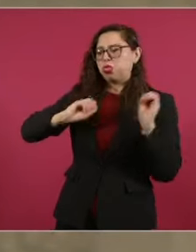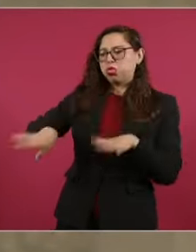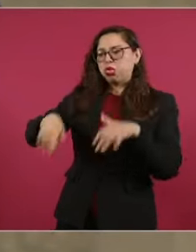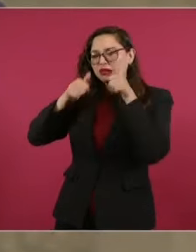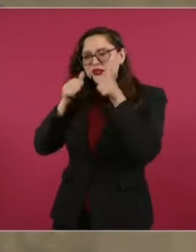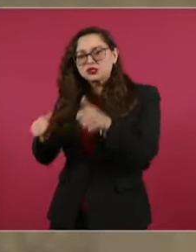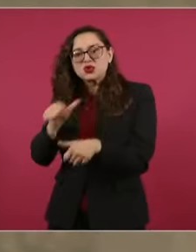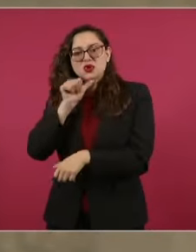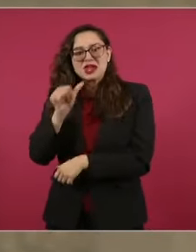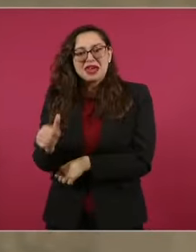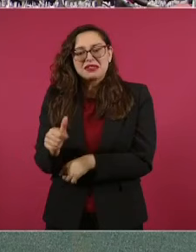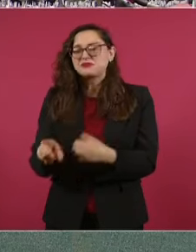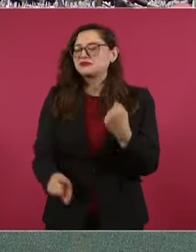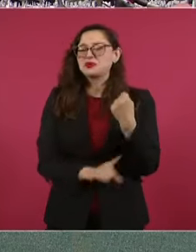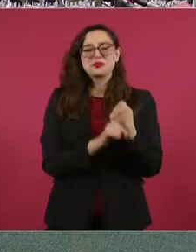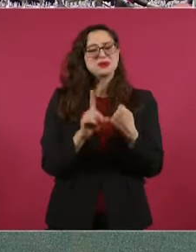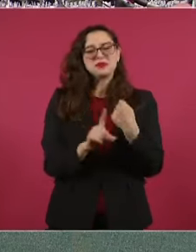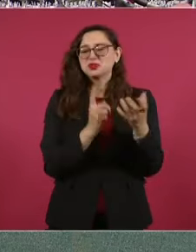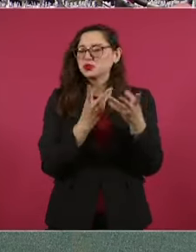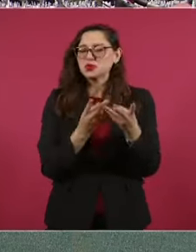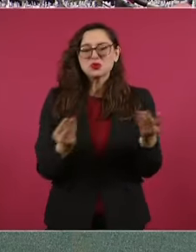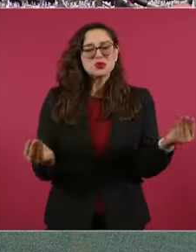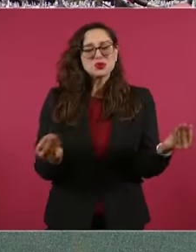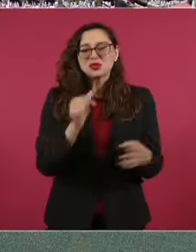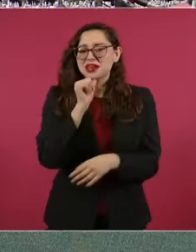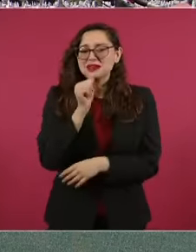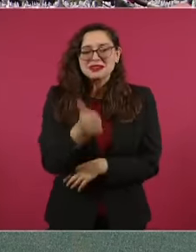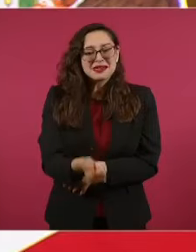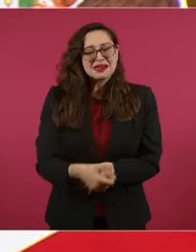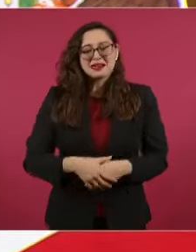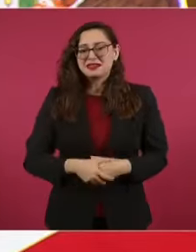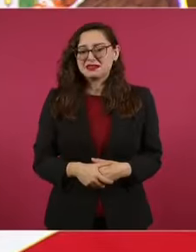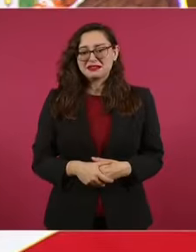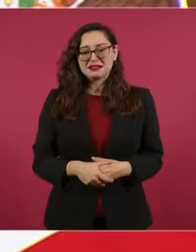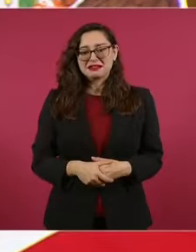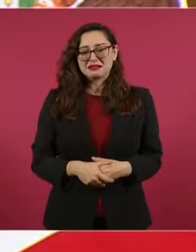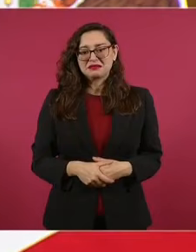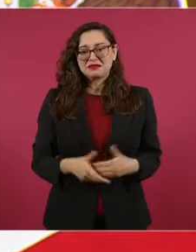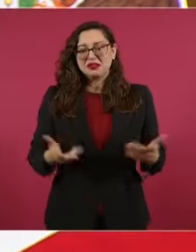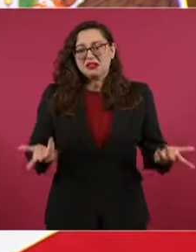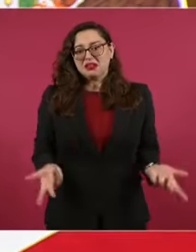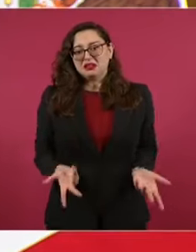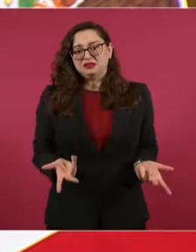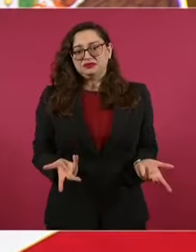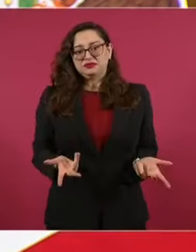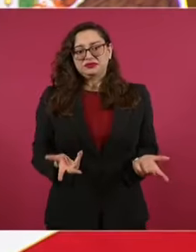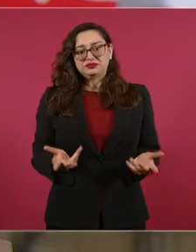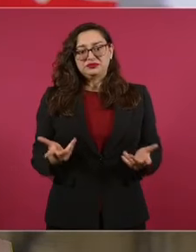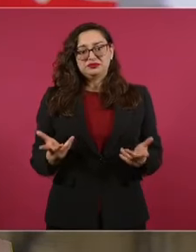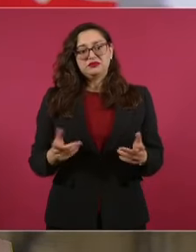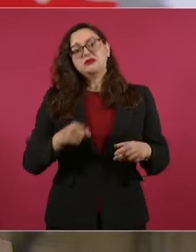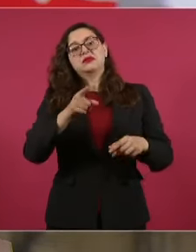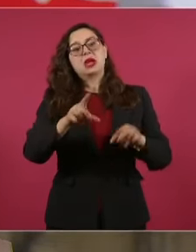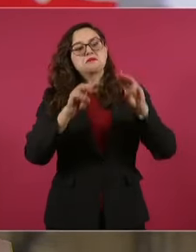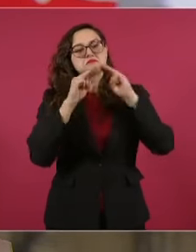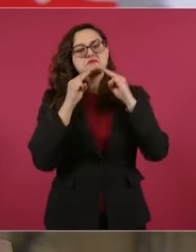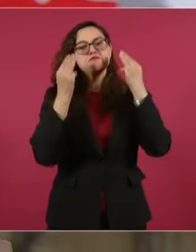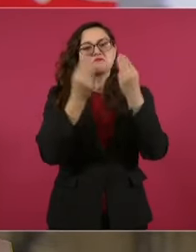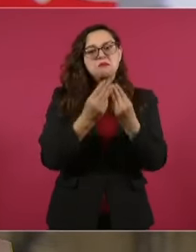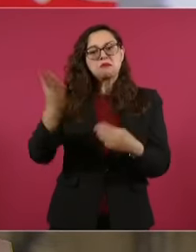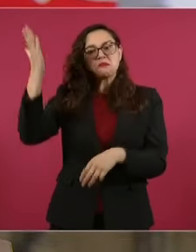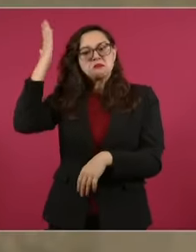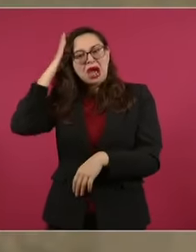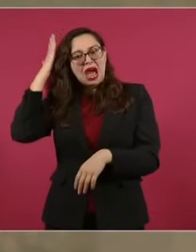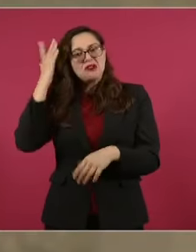El problema sólo deteniendo a capos del narcotráfico